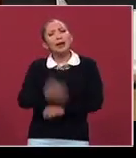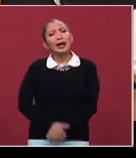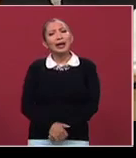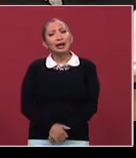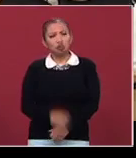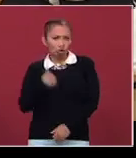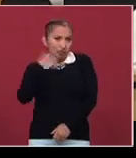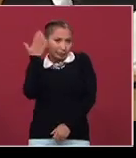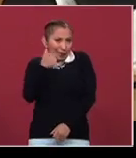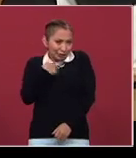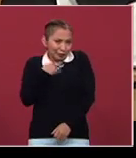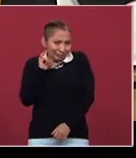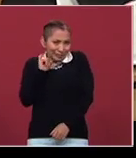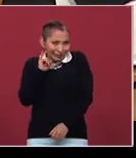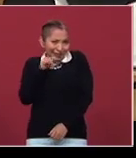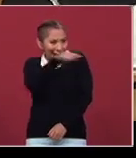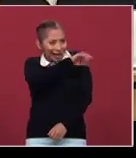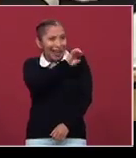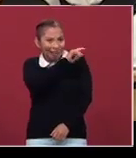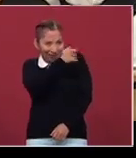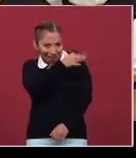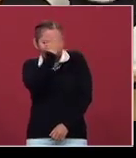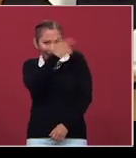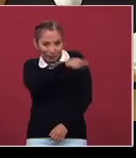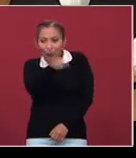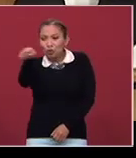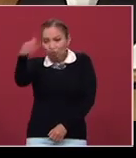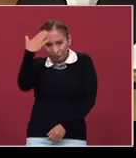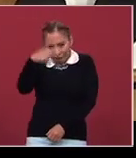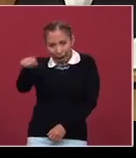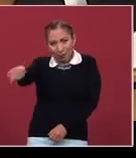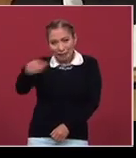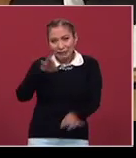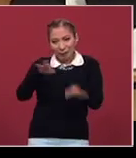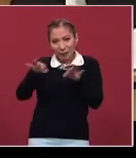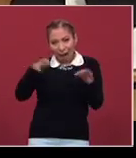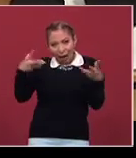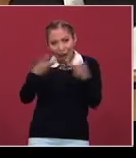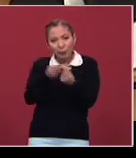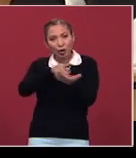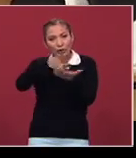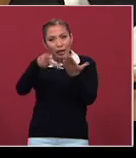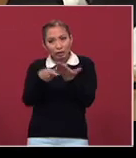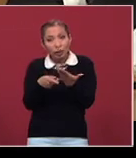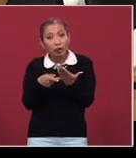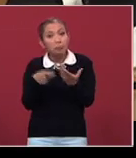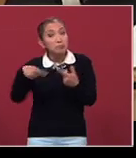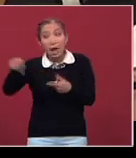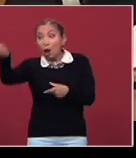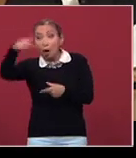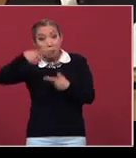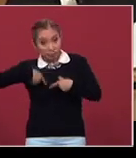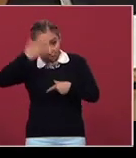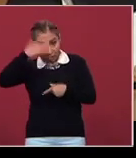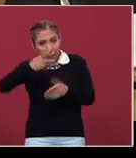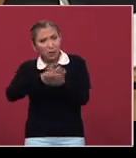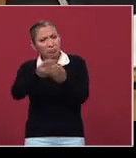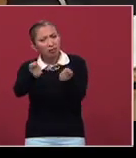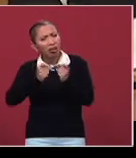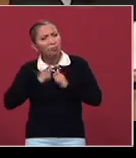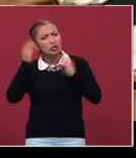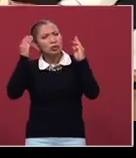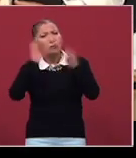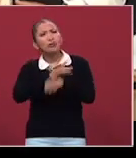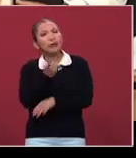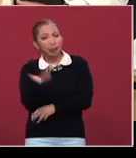Bueno, yo sí, Edgar también, tú también que trabajaste en este proyecto, pero la gente no sabe por qué nos dieron un premio,